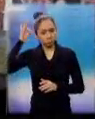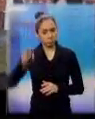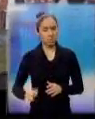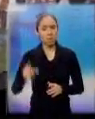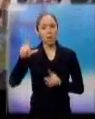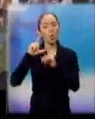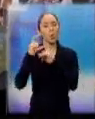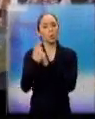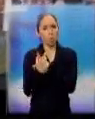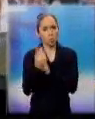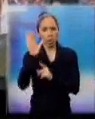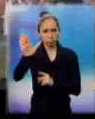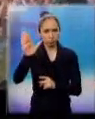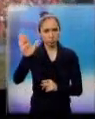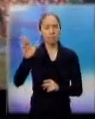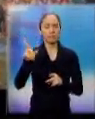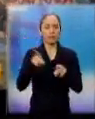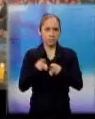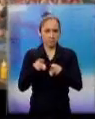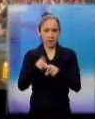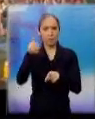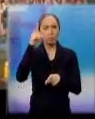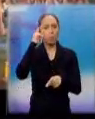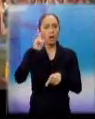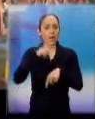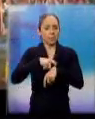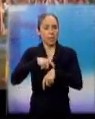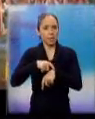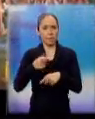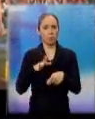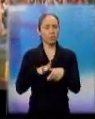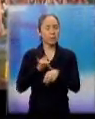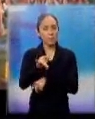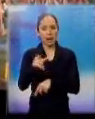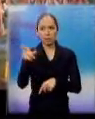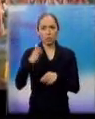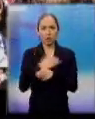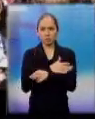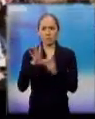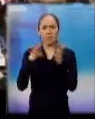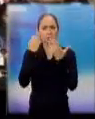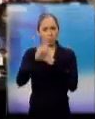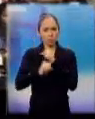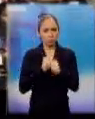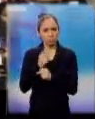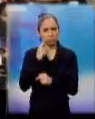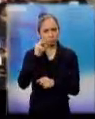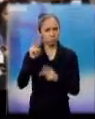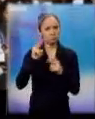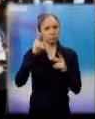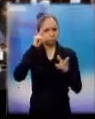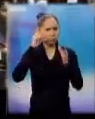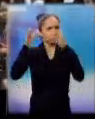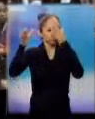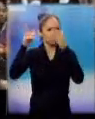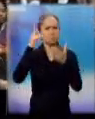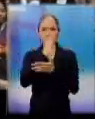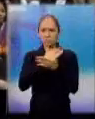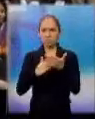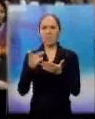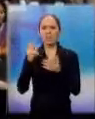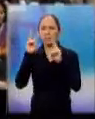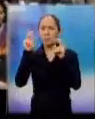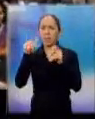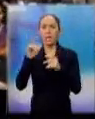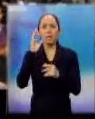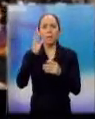la responsabilidad incluso que tiene a temprana edad al momento de hablar de todas las cuestiones que tienen que ver con nuestra